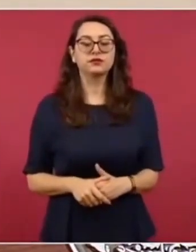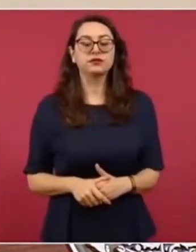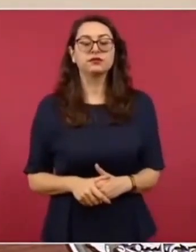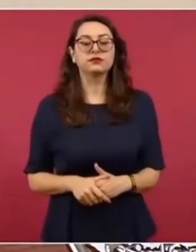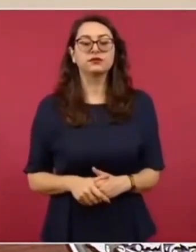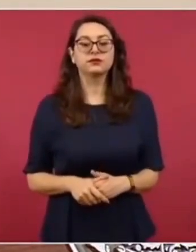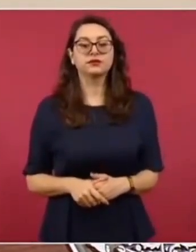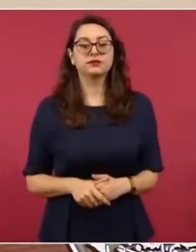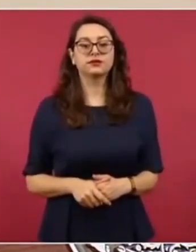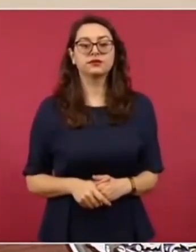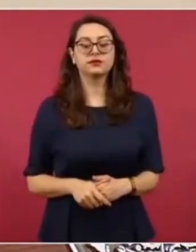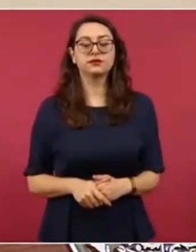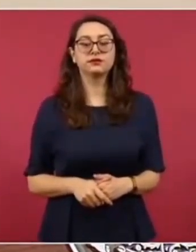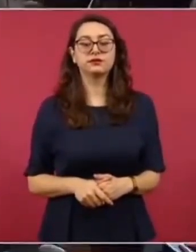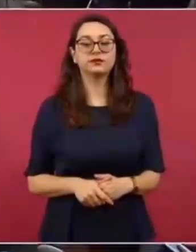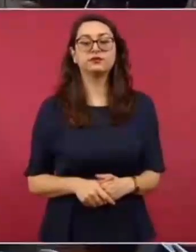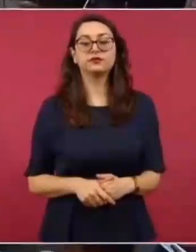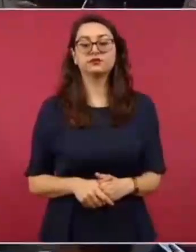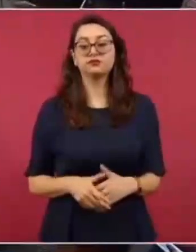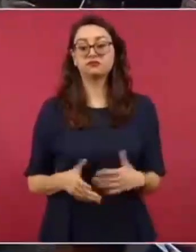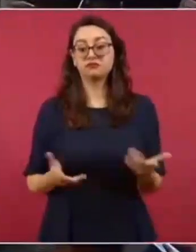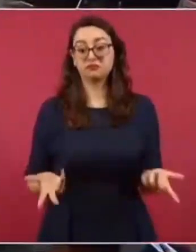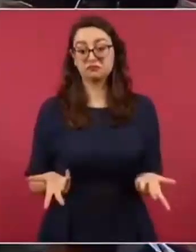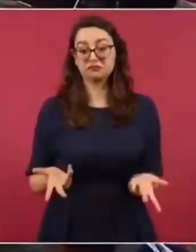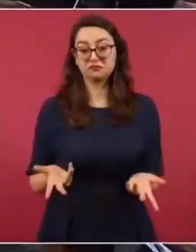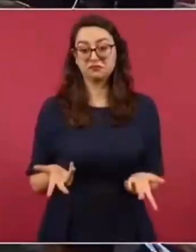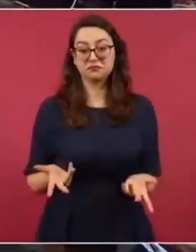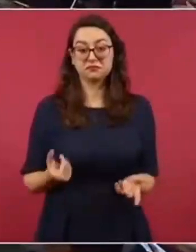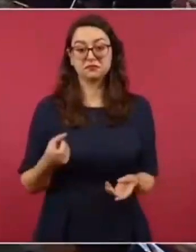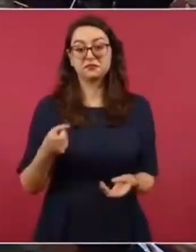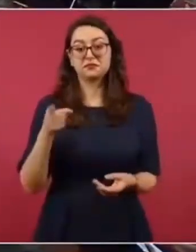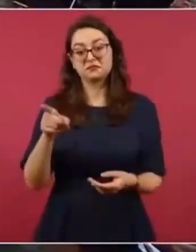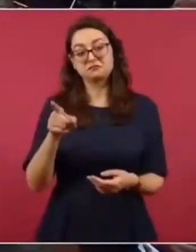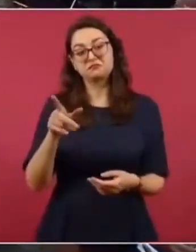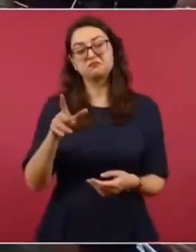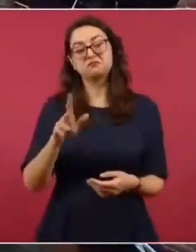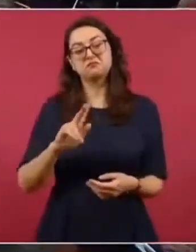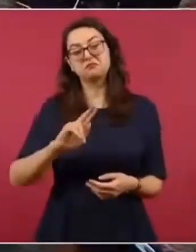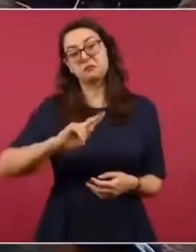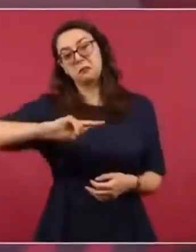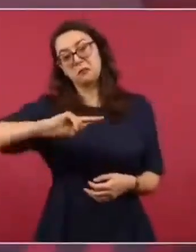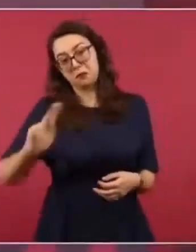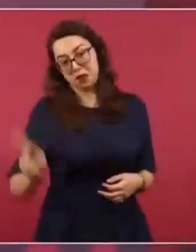como todos los abogados, le pregunta.